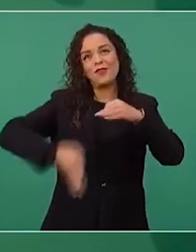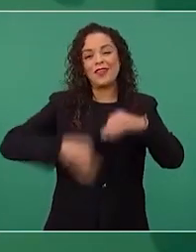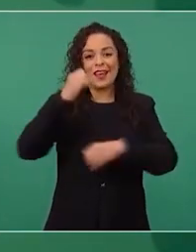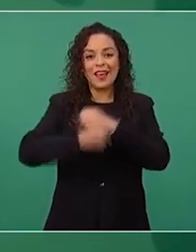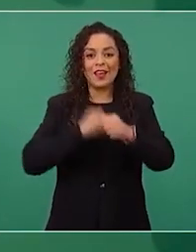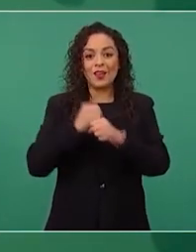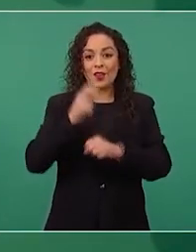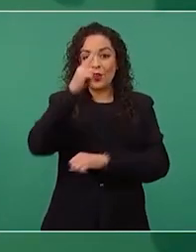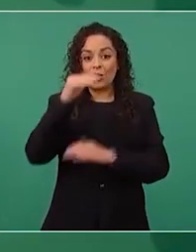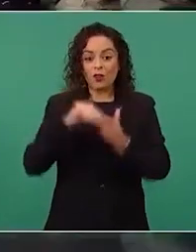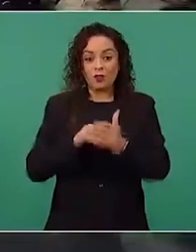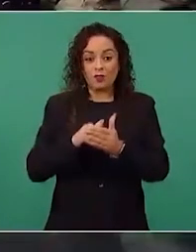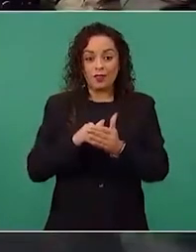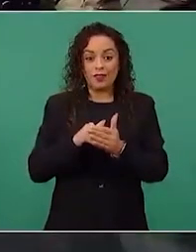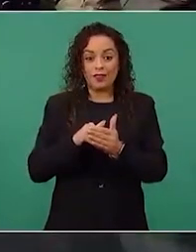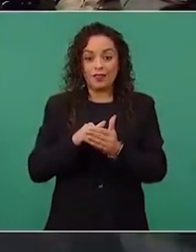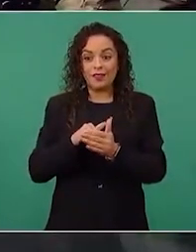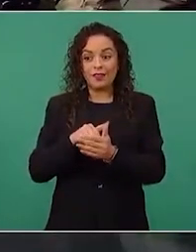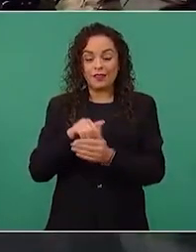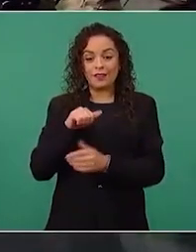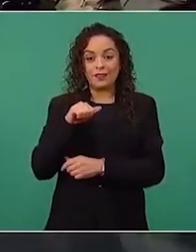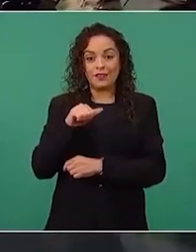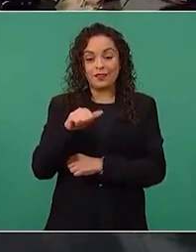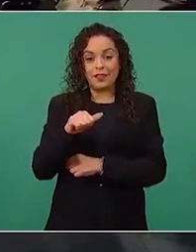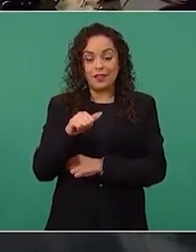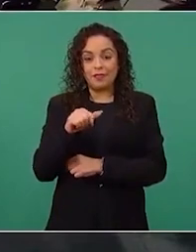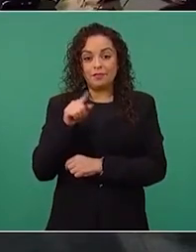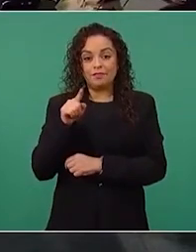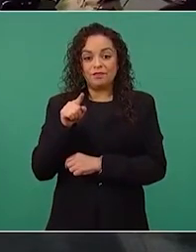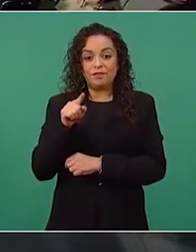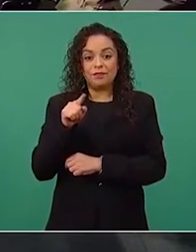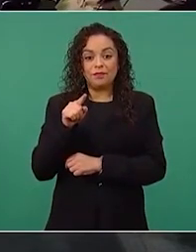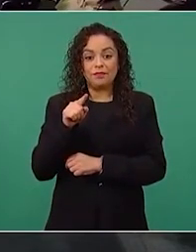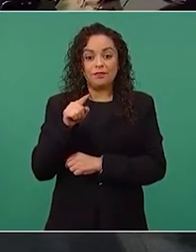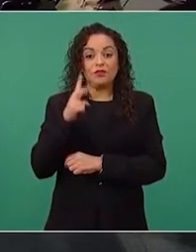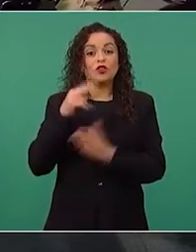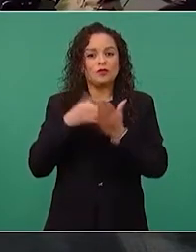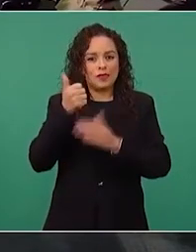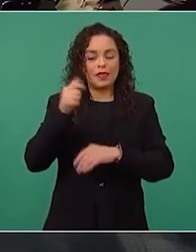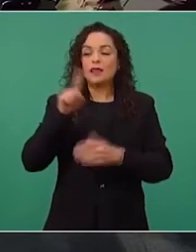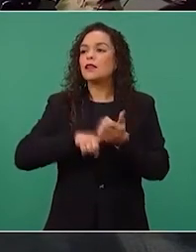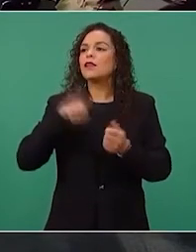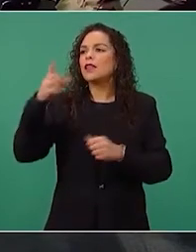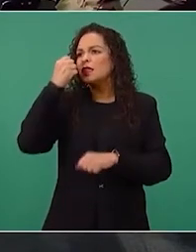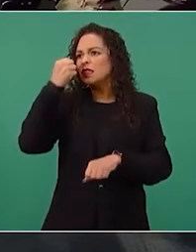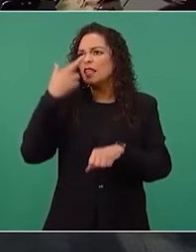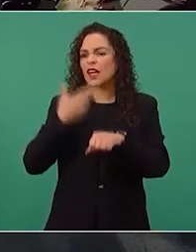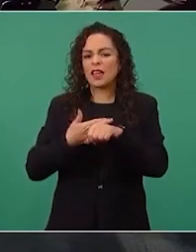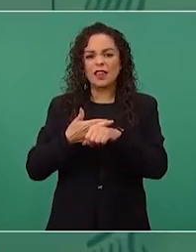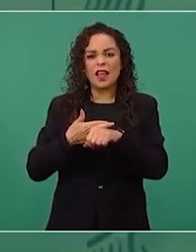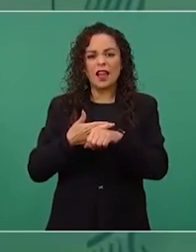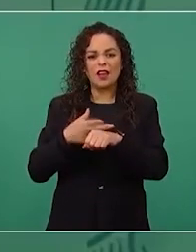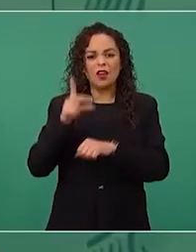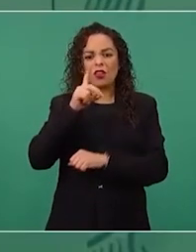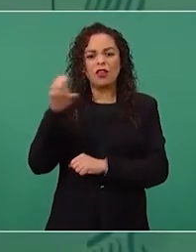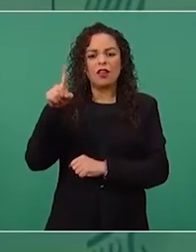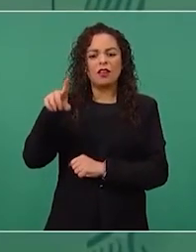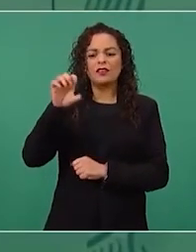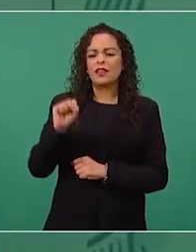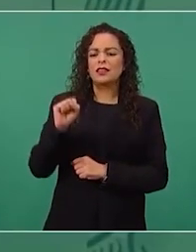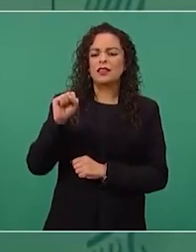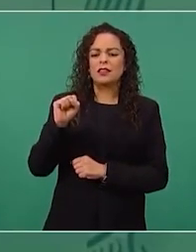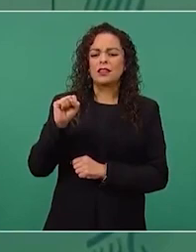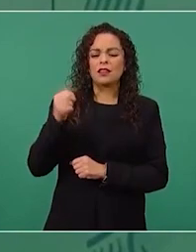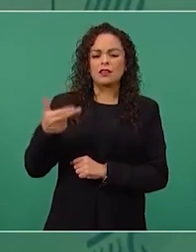El secretario de de Hacienda de entonces, Gil Díaz, recomendó